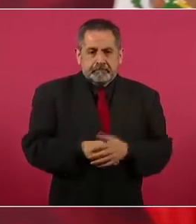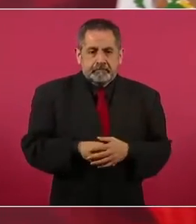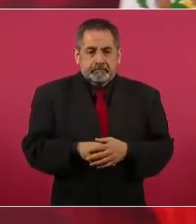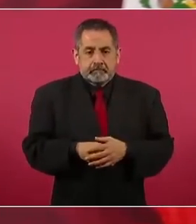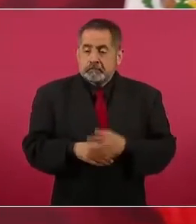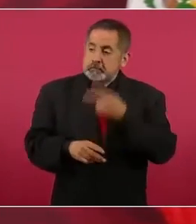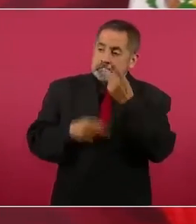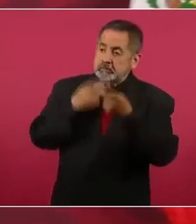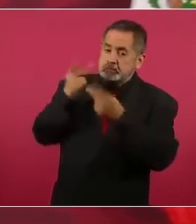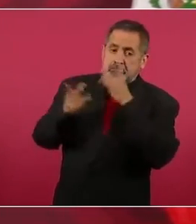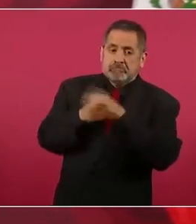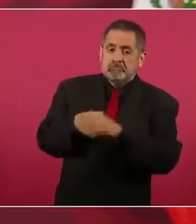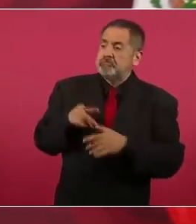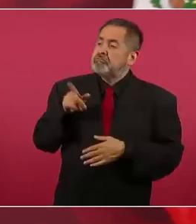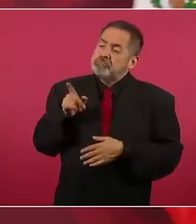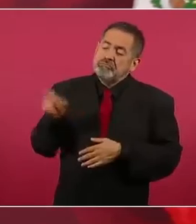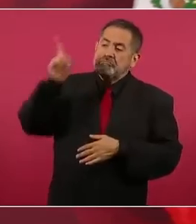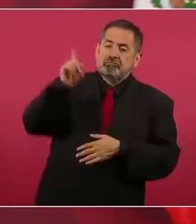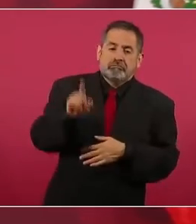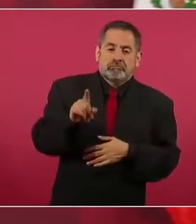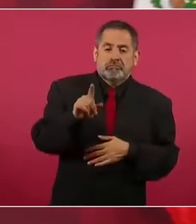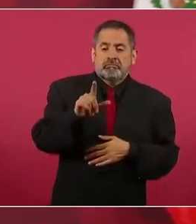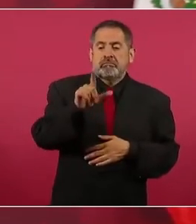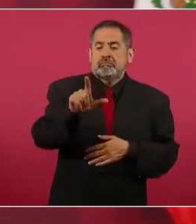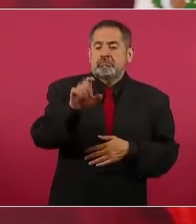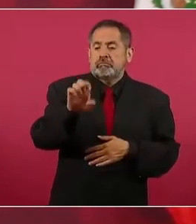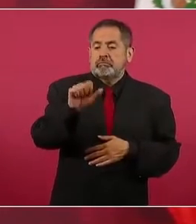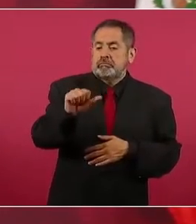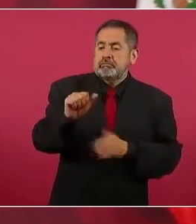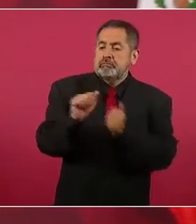decir Echeverría y López Obrador.